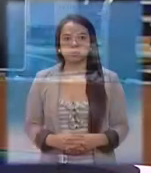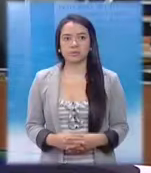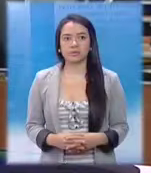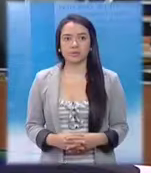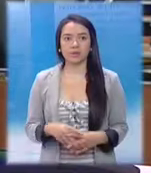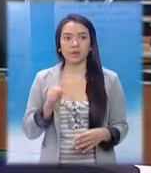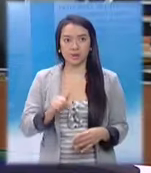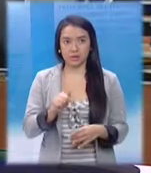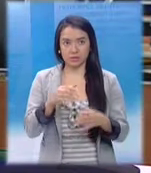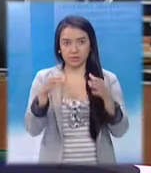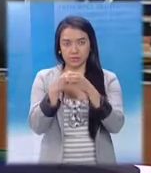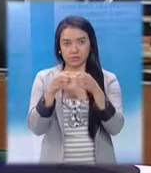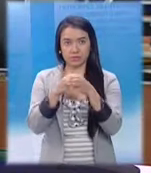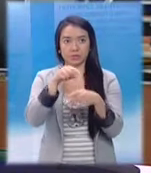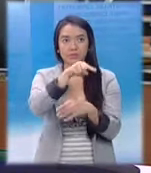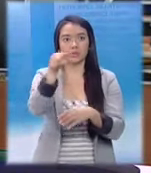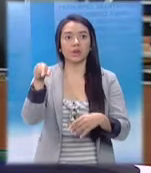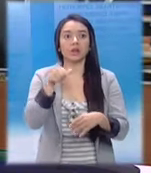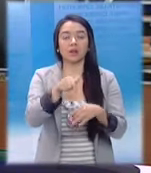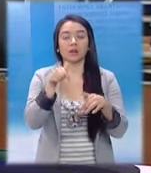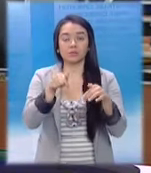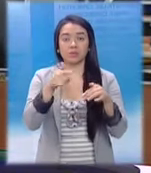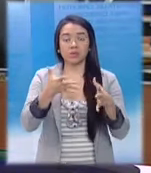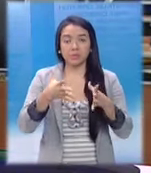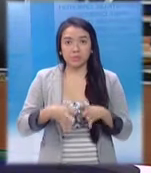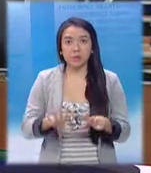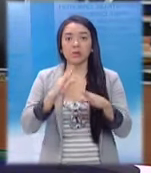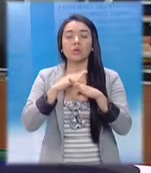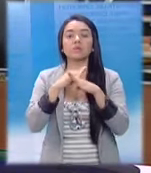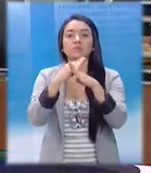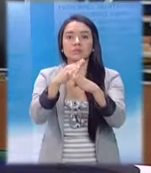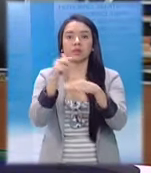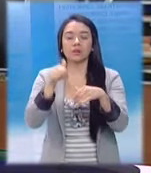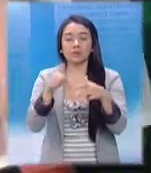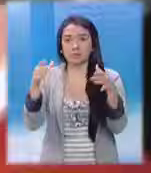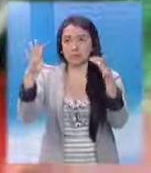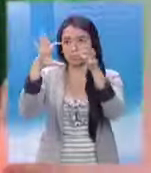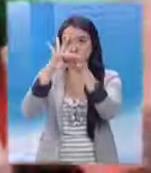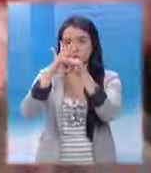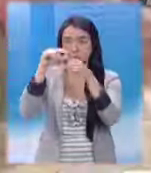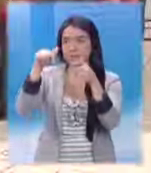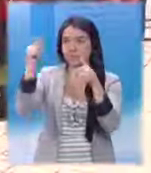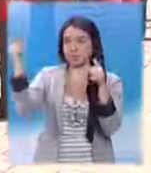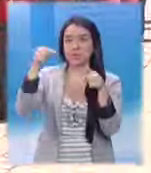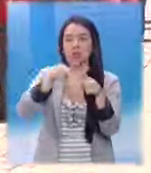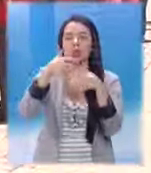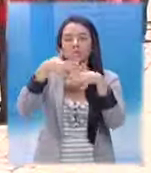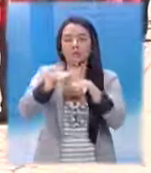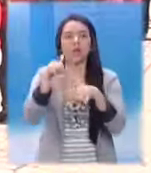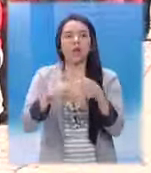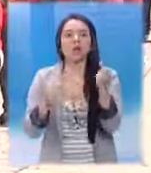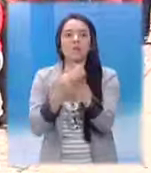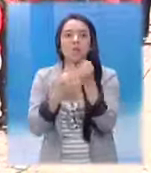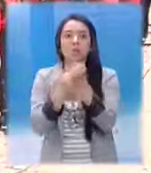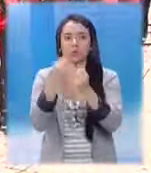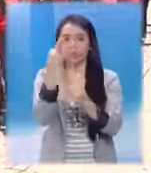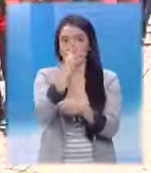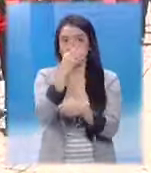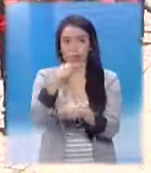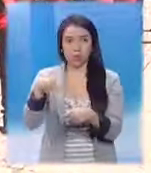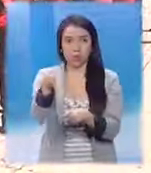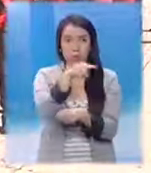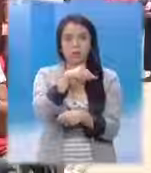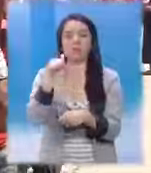En el marco del día de la despenalización del aborto en América Latina y el Caribe, se realizó una caminata denominada la Alfombra Roja